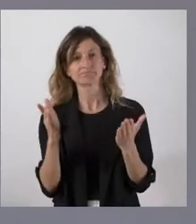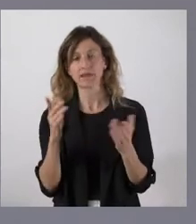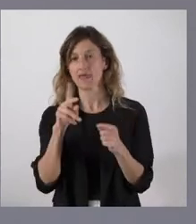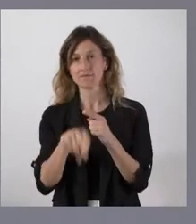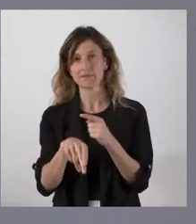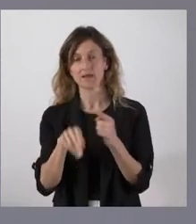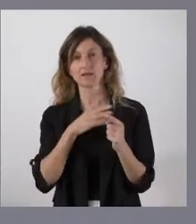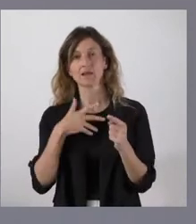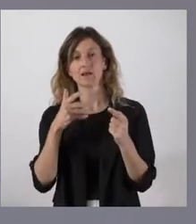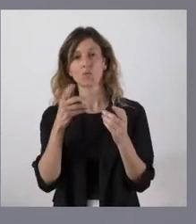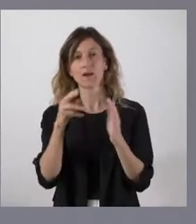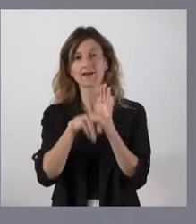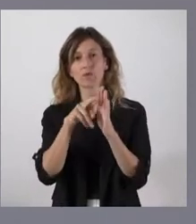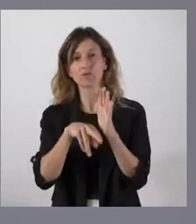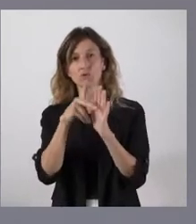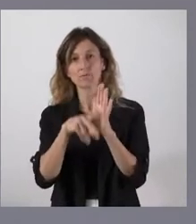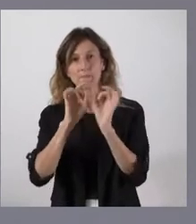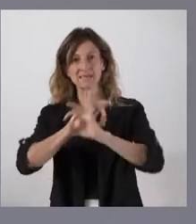secuencia de la regulación normativa.